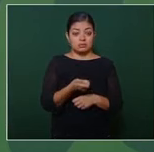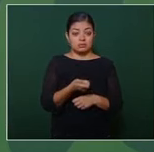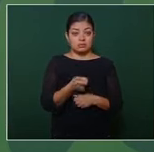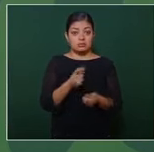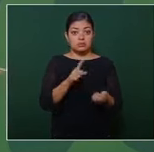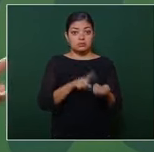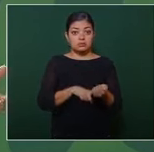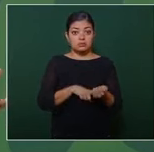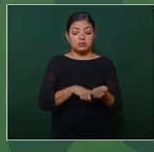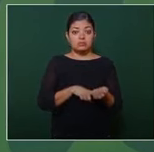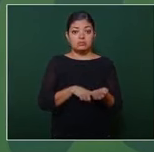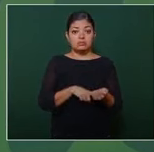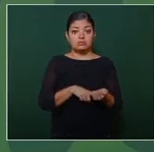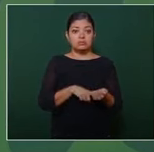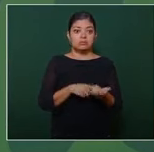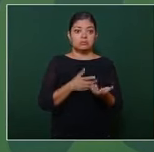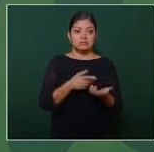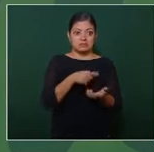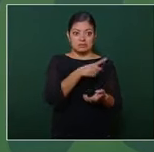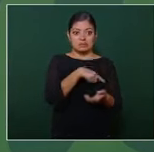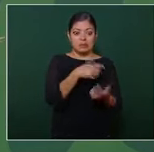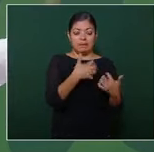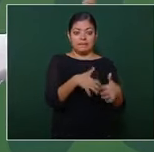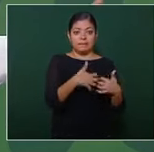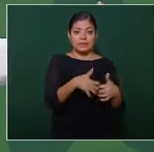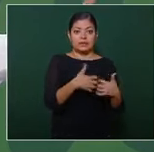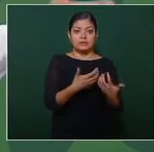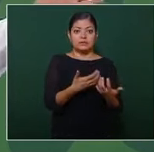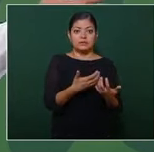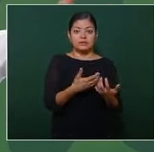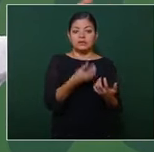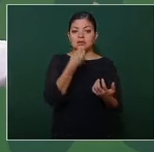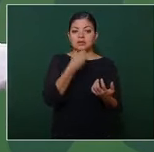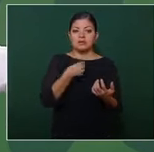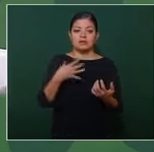contratar a Calderón